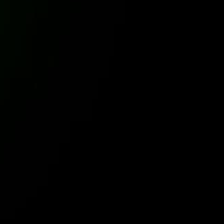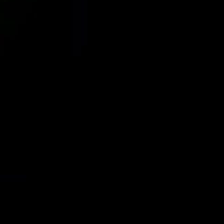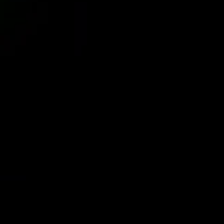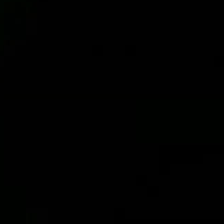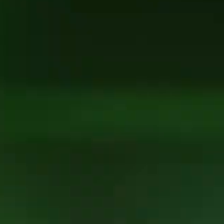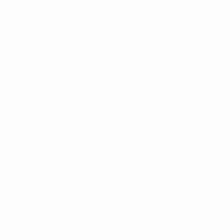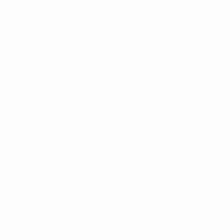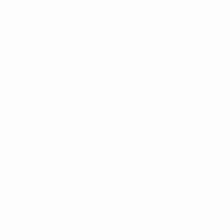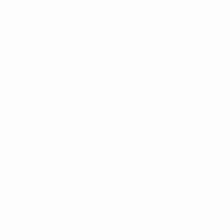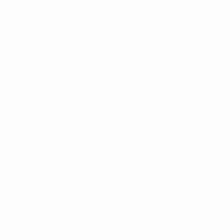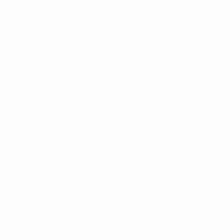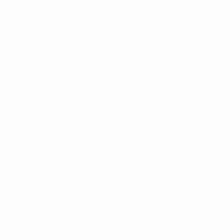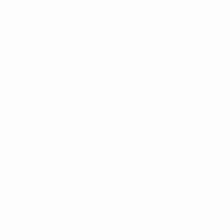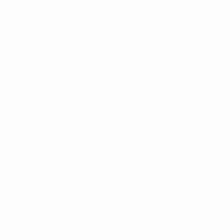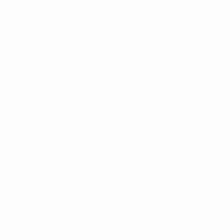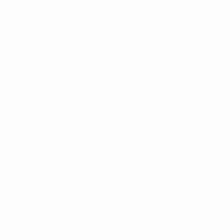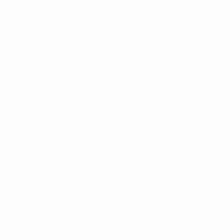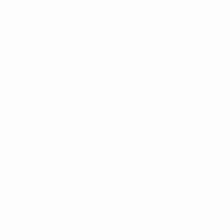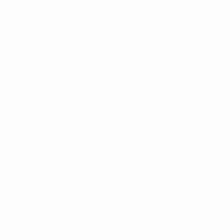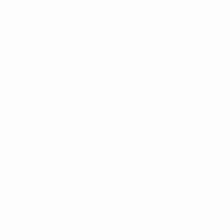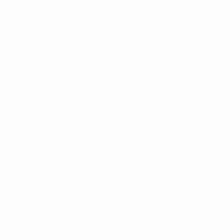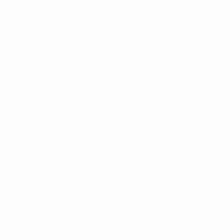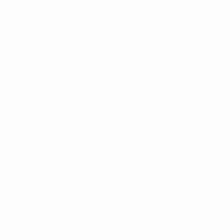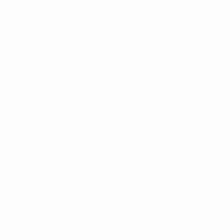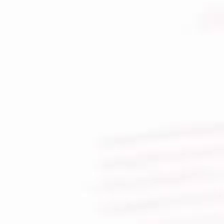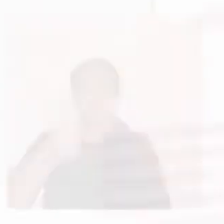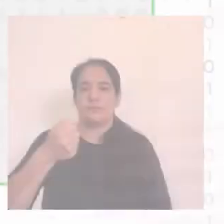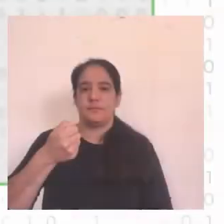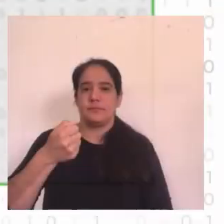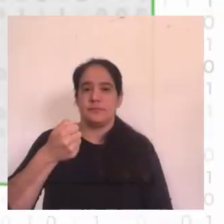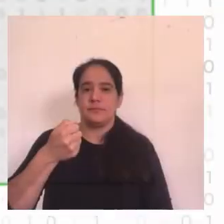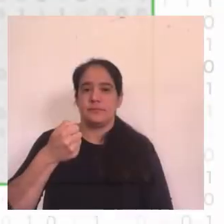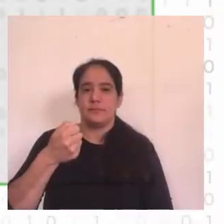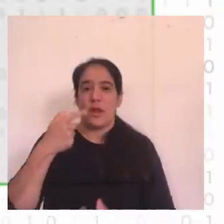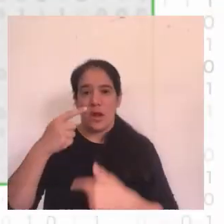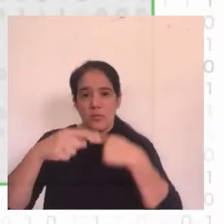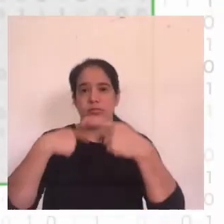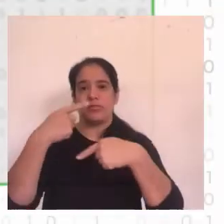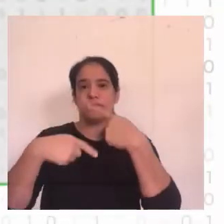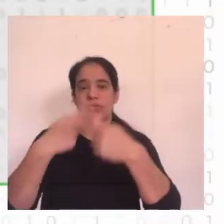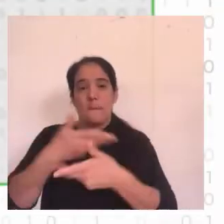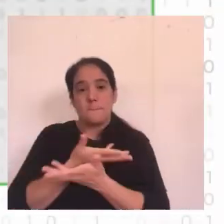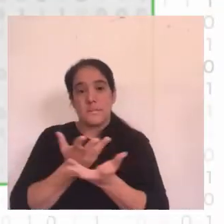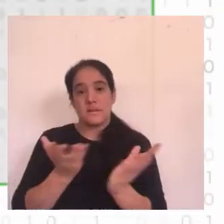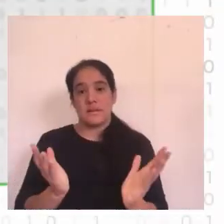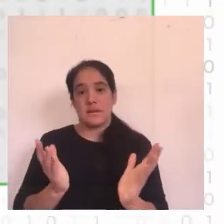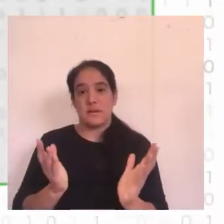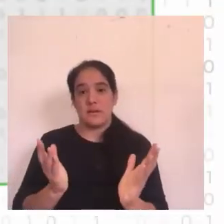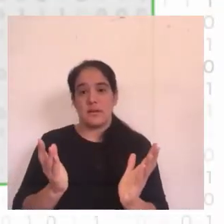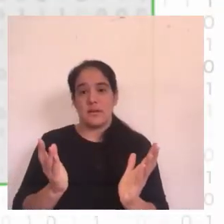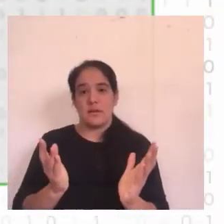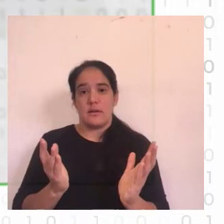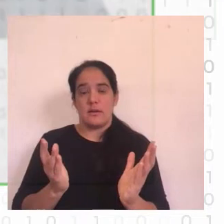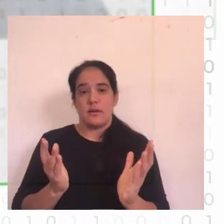muchísimas gracias Andrea y ahora si continuamos con las presentaciones tenemos la siguiente